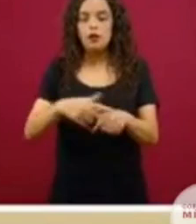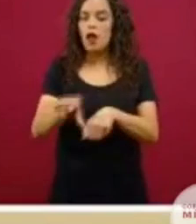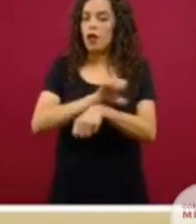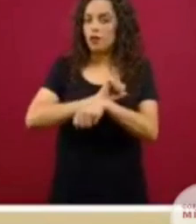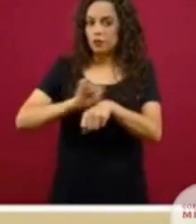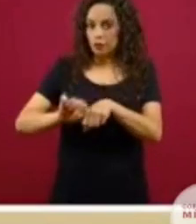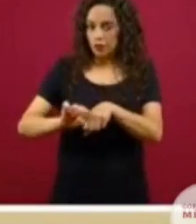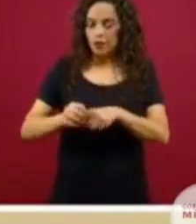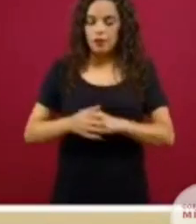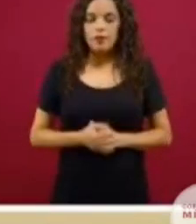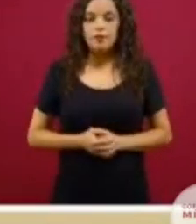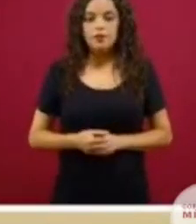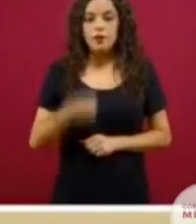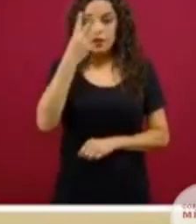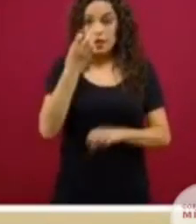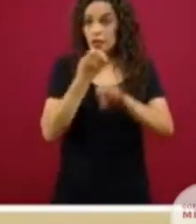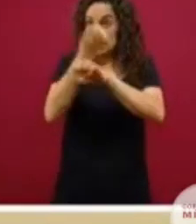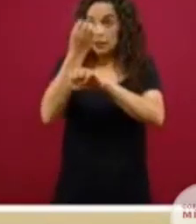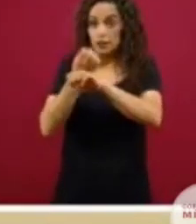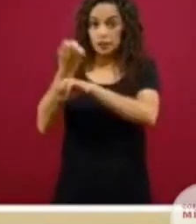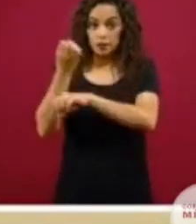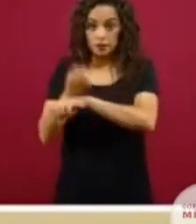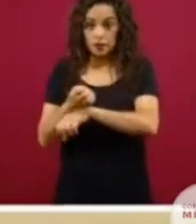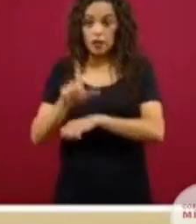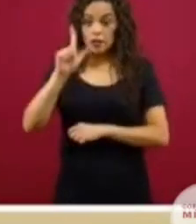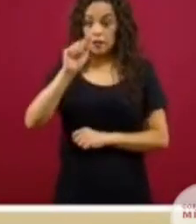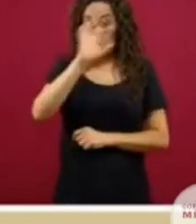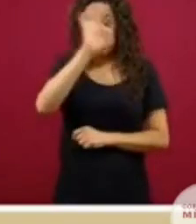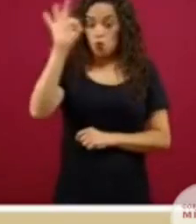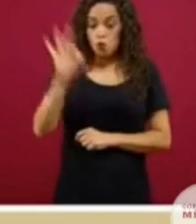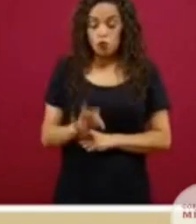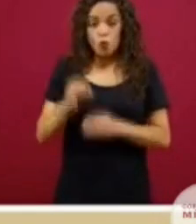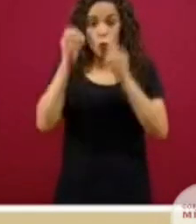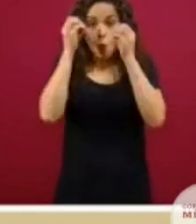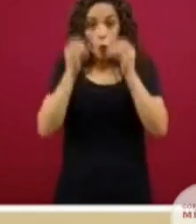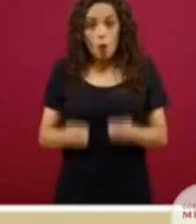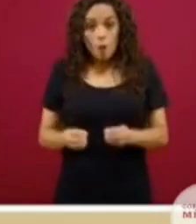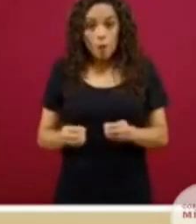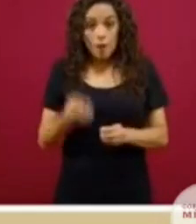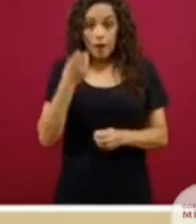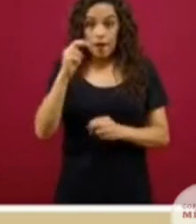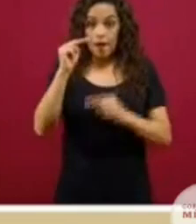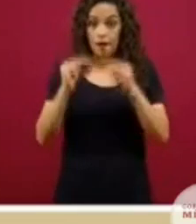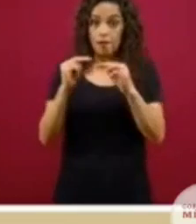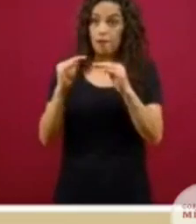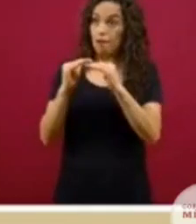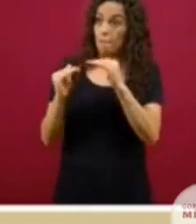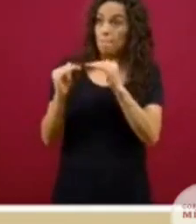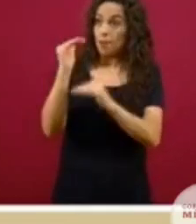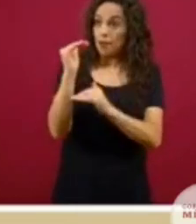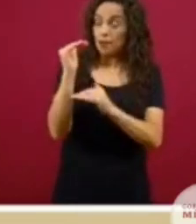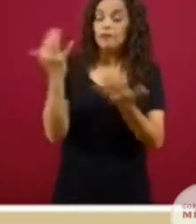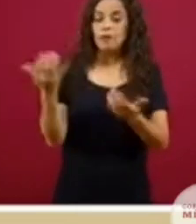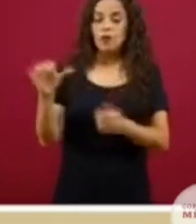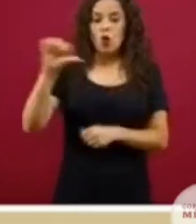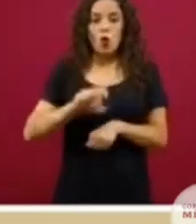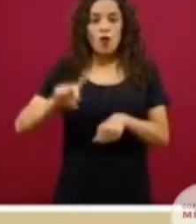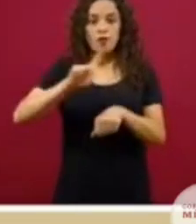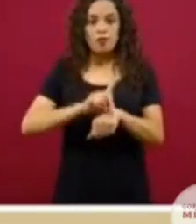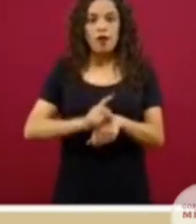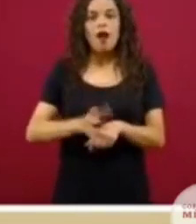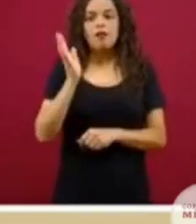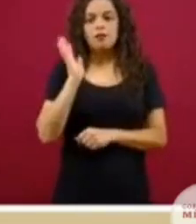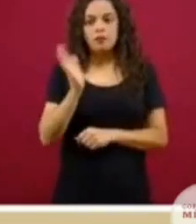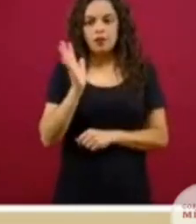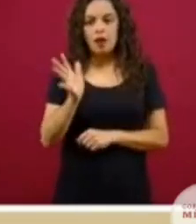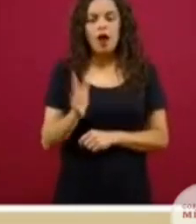estados que estaban por encima del 70 por ciento de ocupación, como este nivel de riesgo, el día de hoy prácticamente son